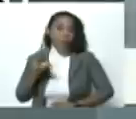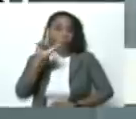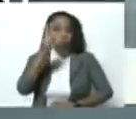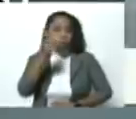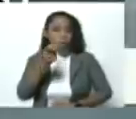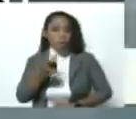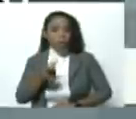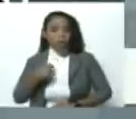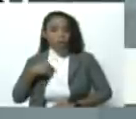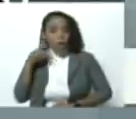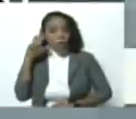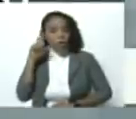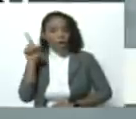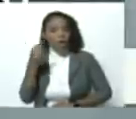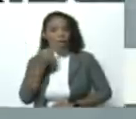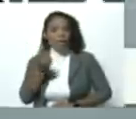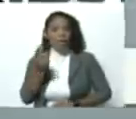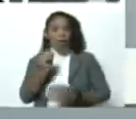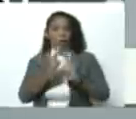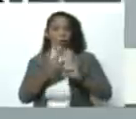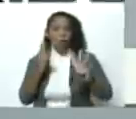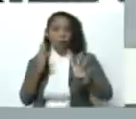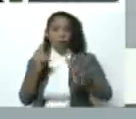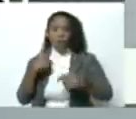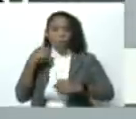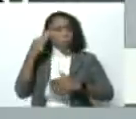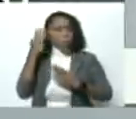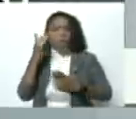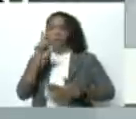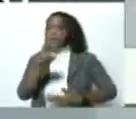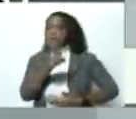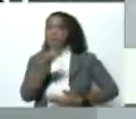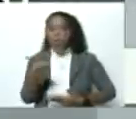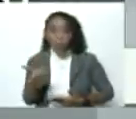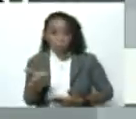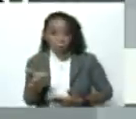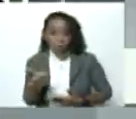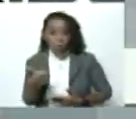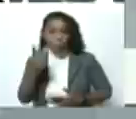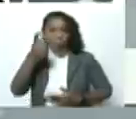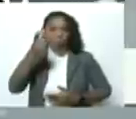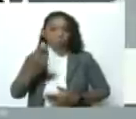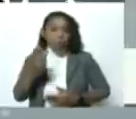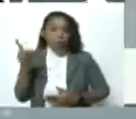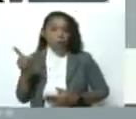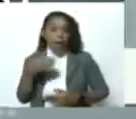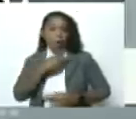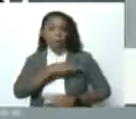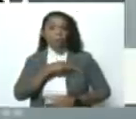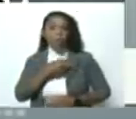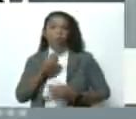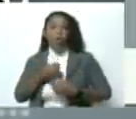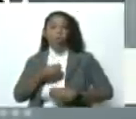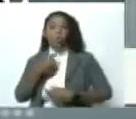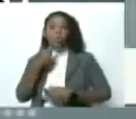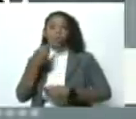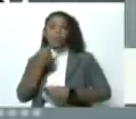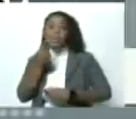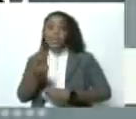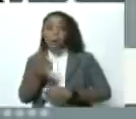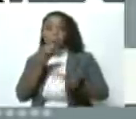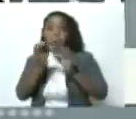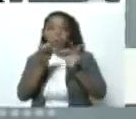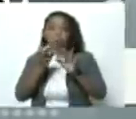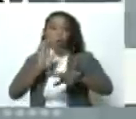haberla escuchado decir que estaba en una cola. Yo no sé si eso fue así o no, creo que el ministro del Interior dio una explicación de lo sucedido